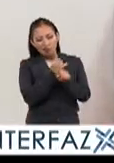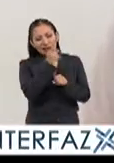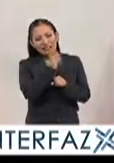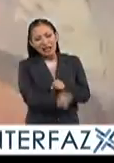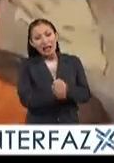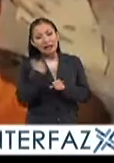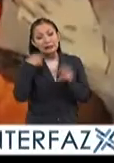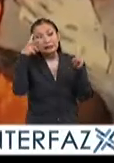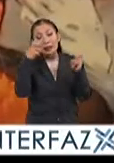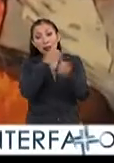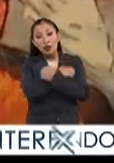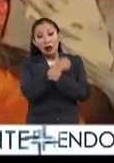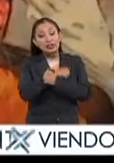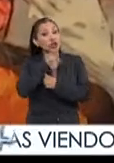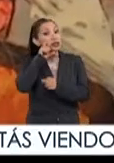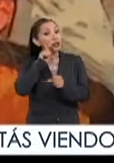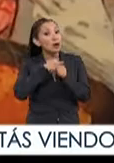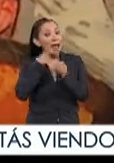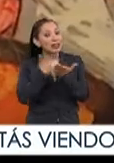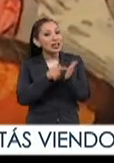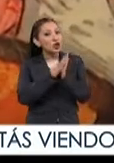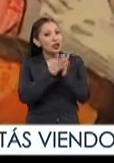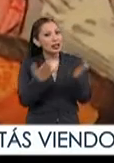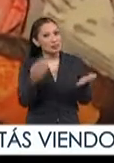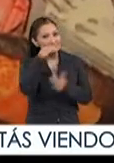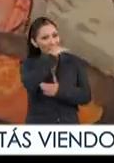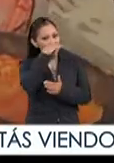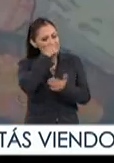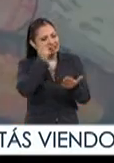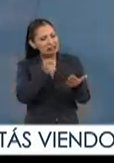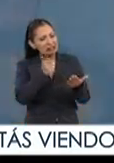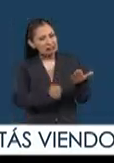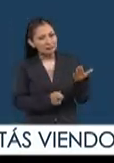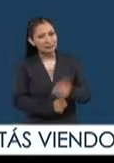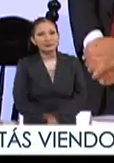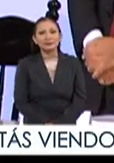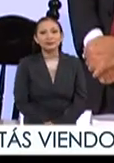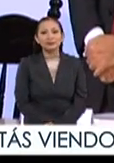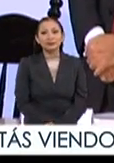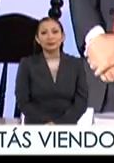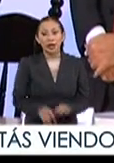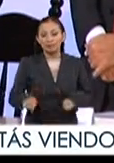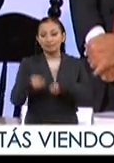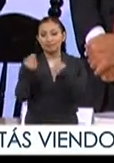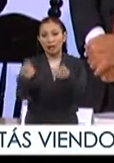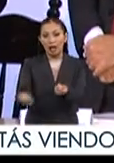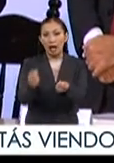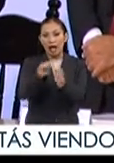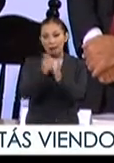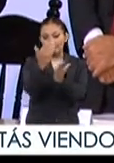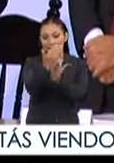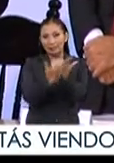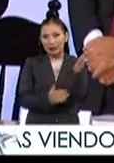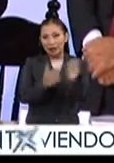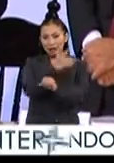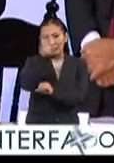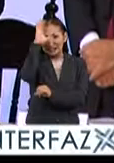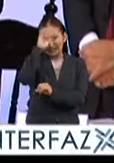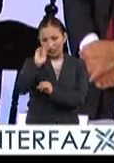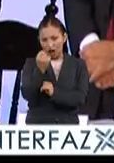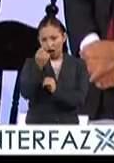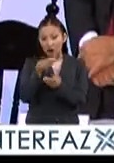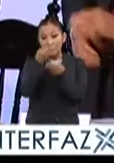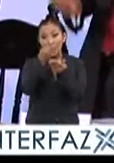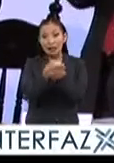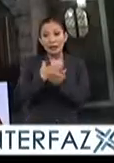abordaje de los temas de educación sexual en los libros de texto gratuito. Fue entregada la Agenda Nacional de Ciencia y Tecnología